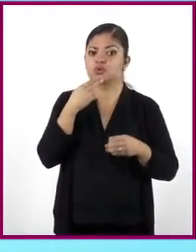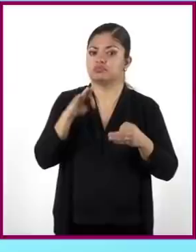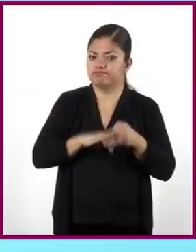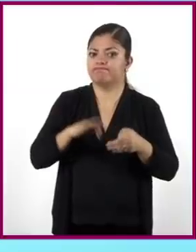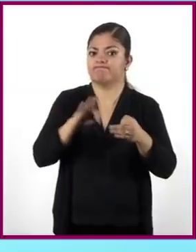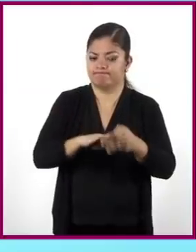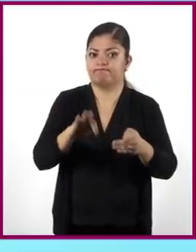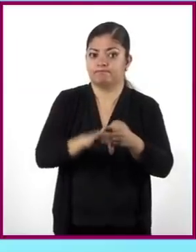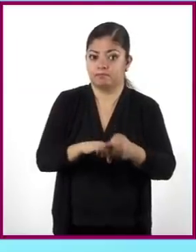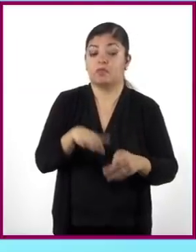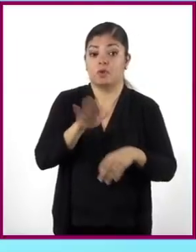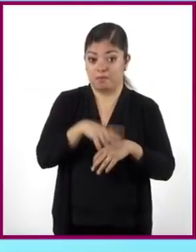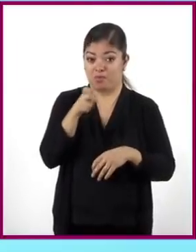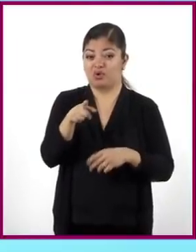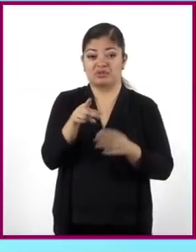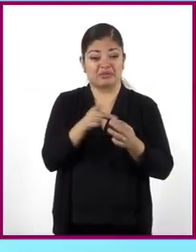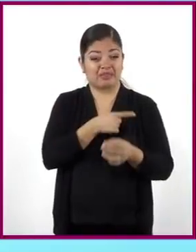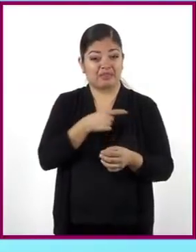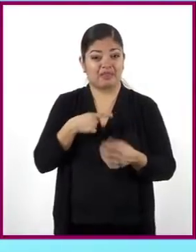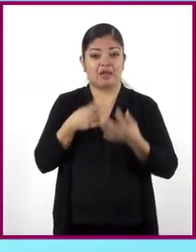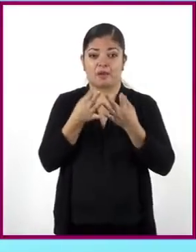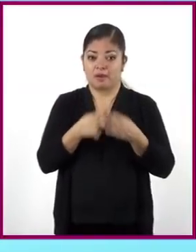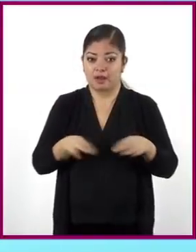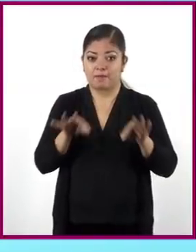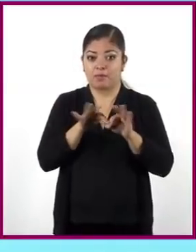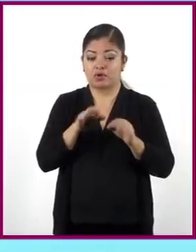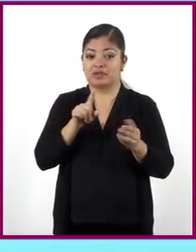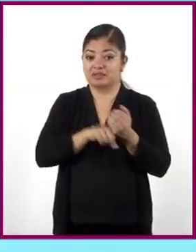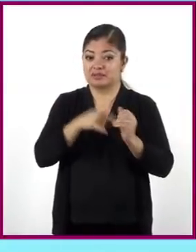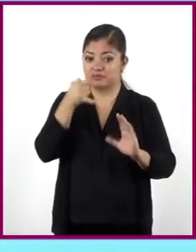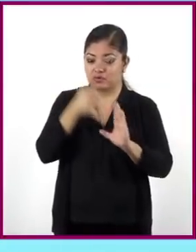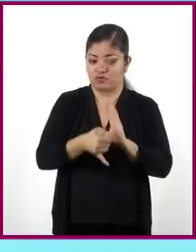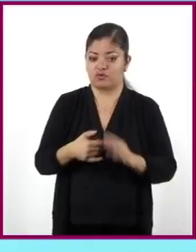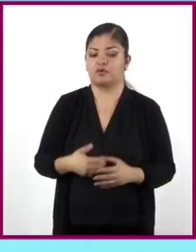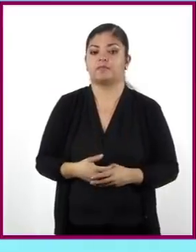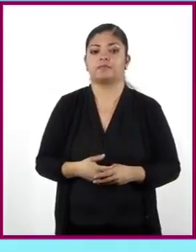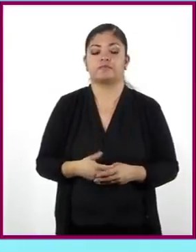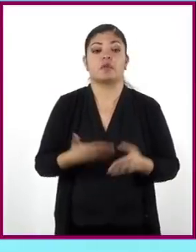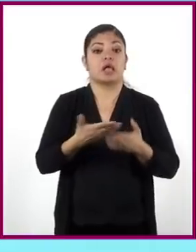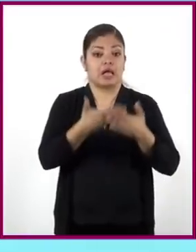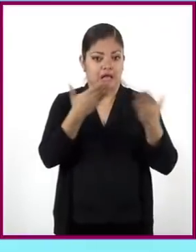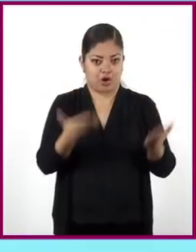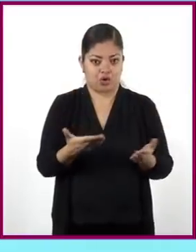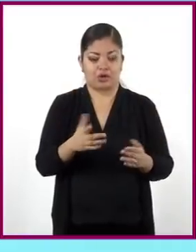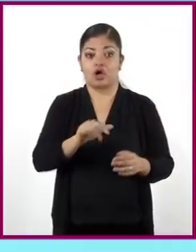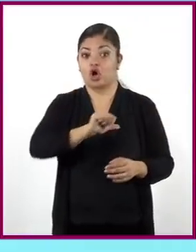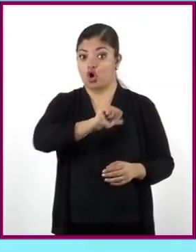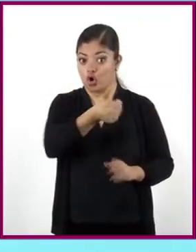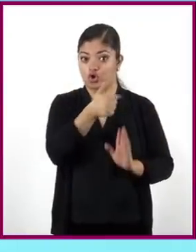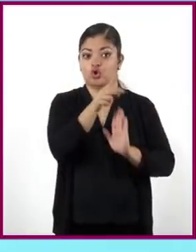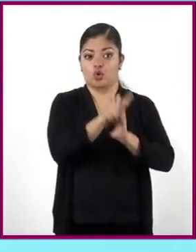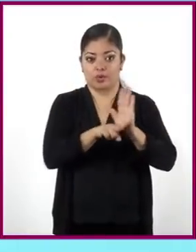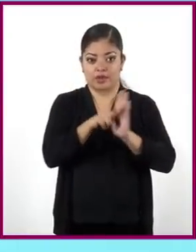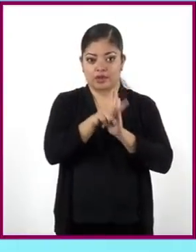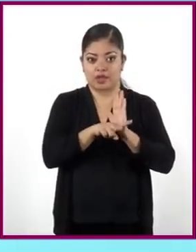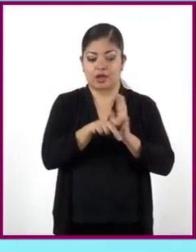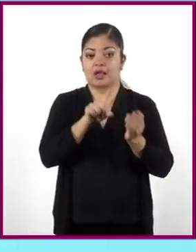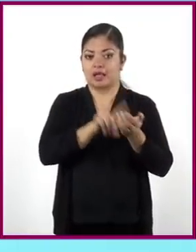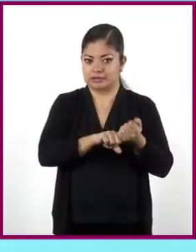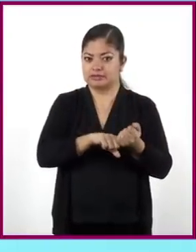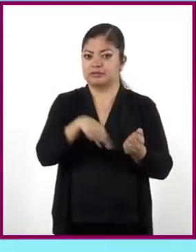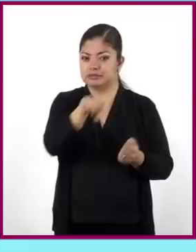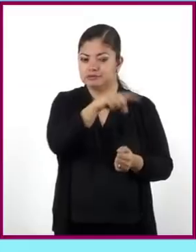importante que comprendan lo que en ella está implicado. Ahora, a través del siguiente video, las y los